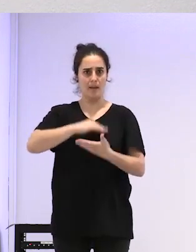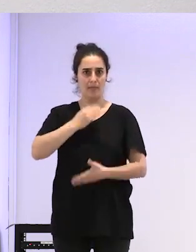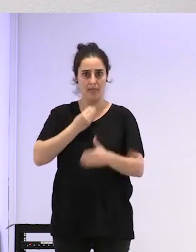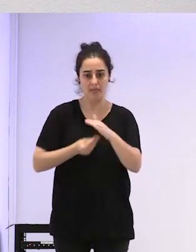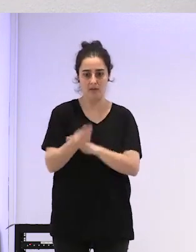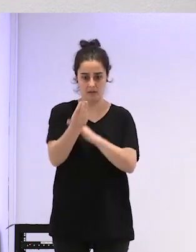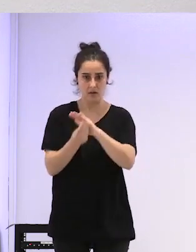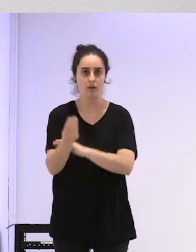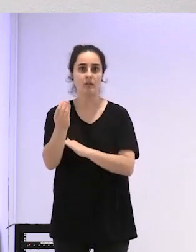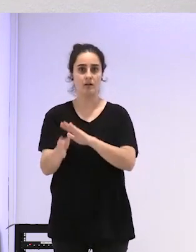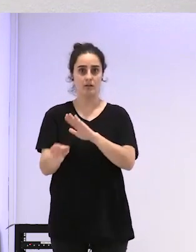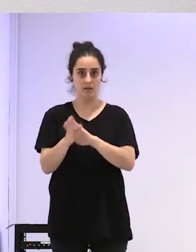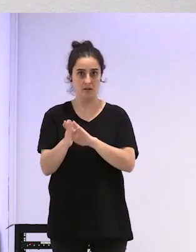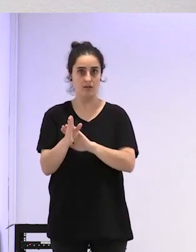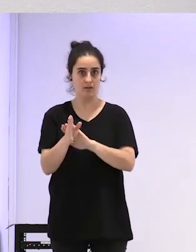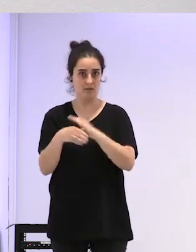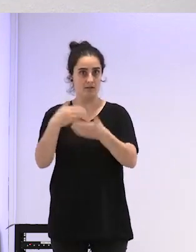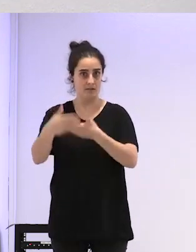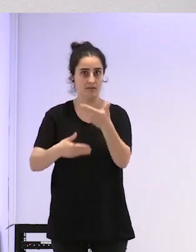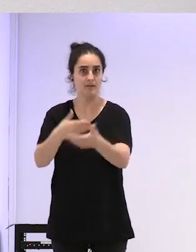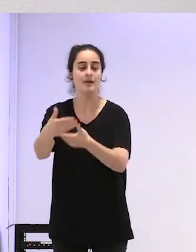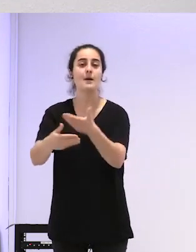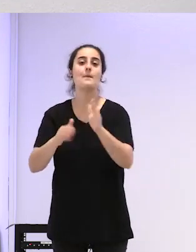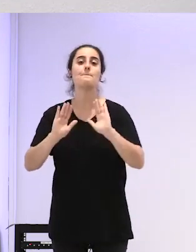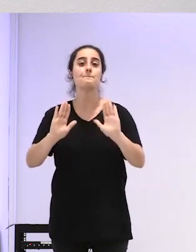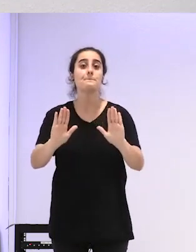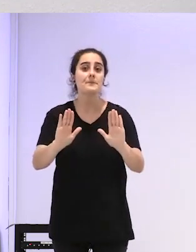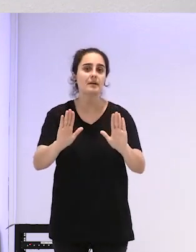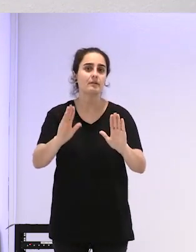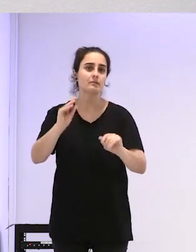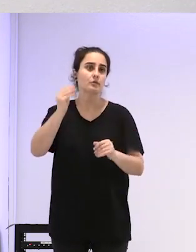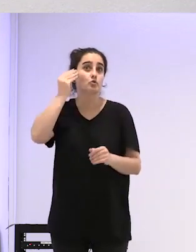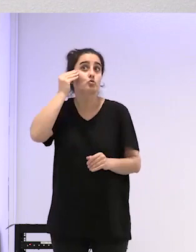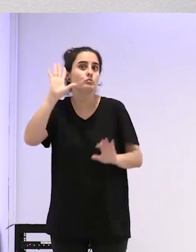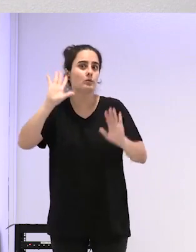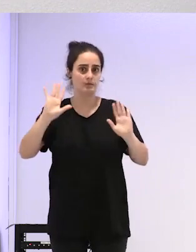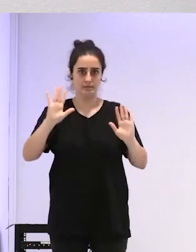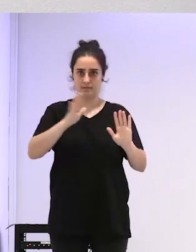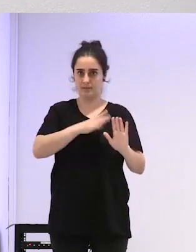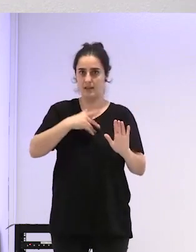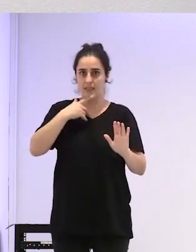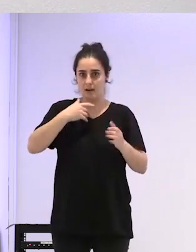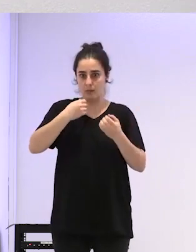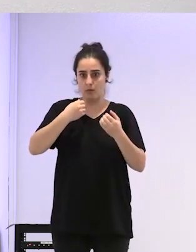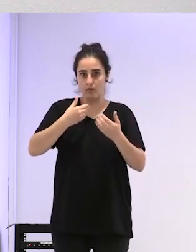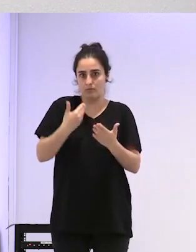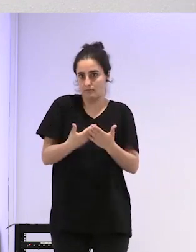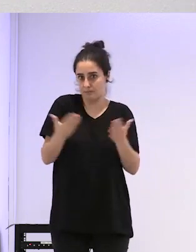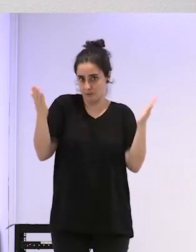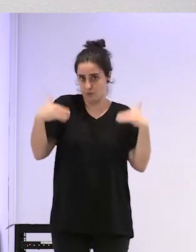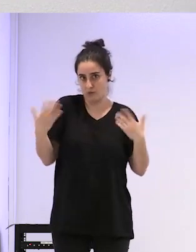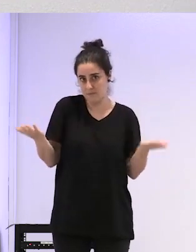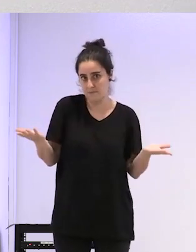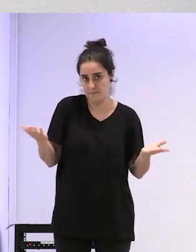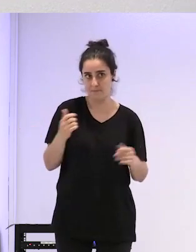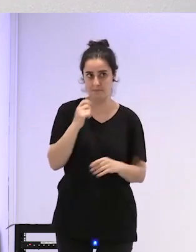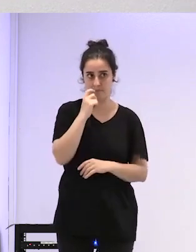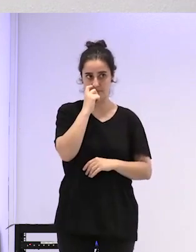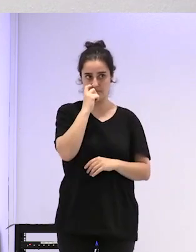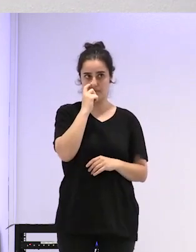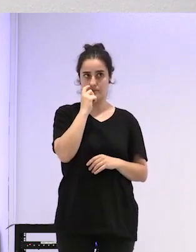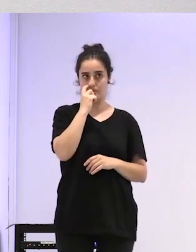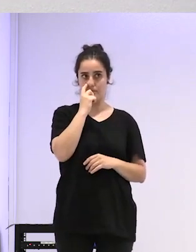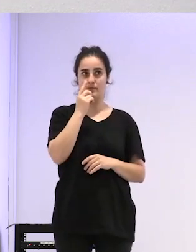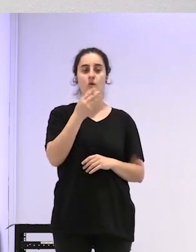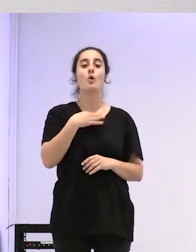agroeproductivo pero no sabemos tampoco mucho esta